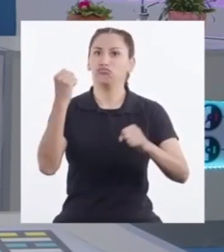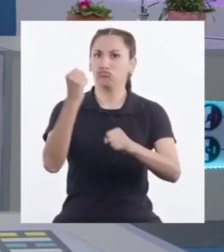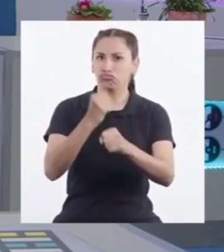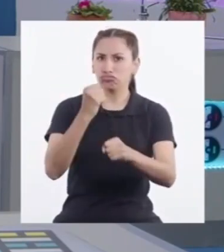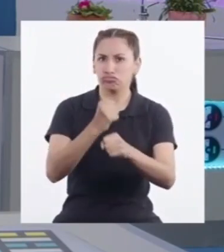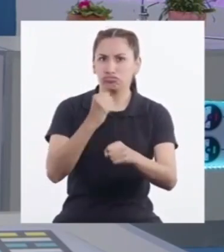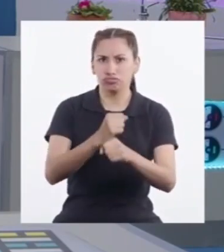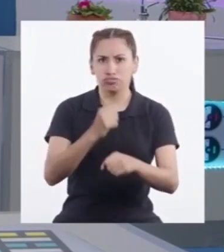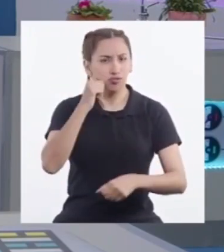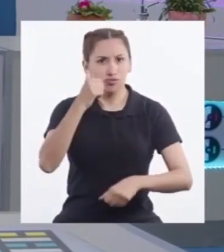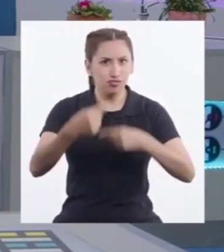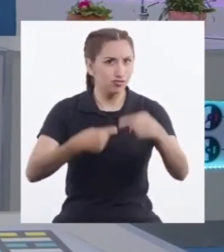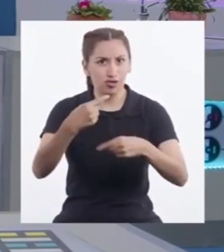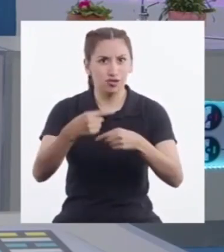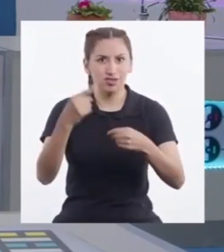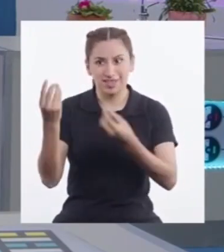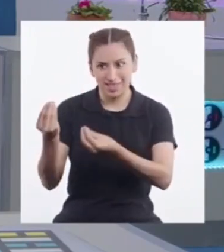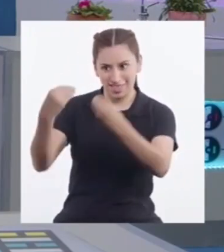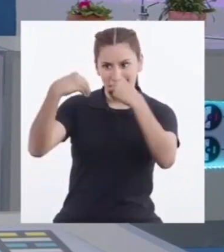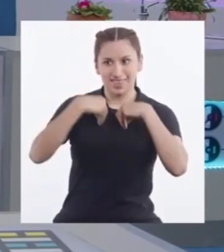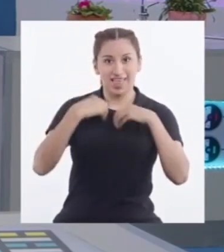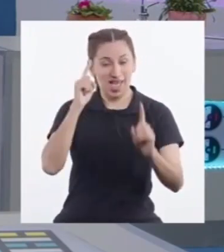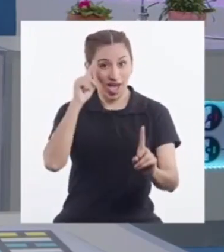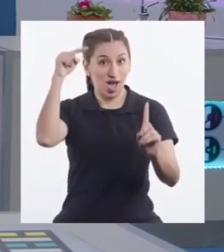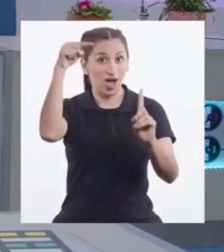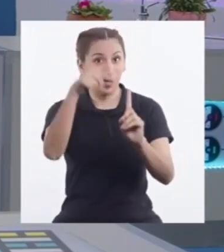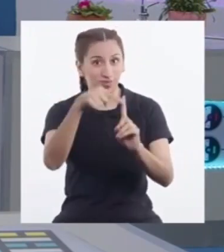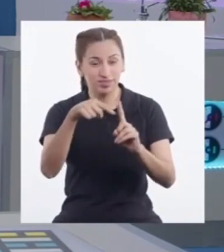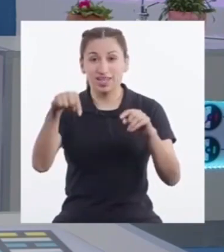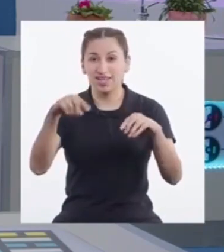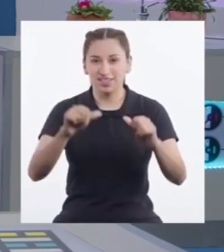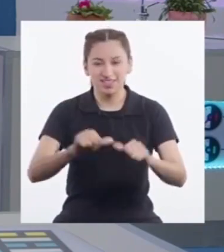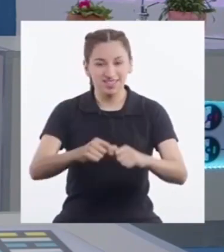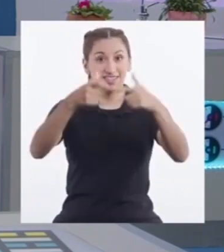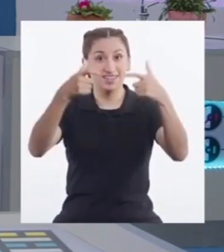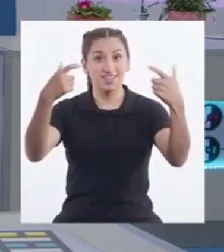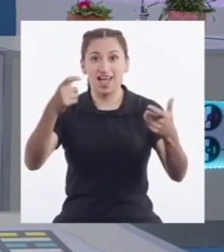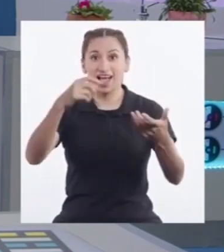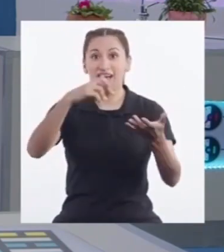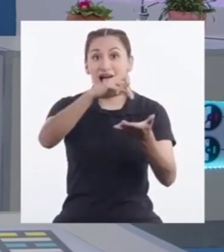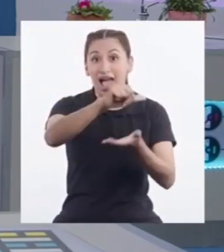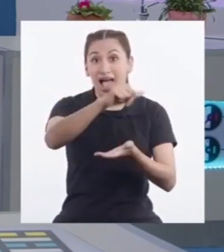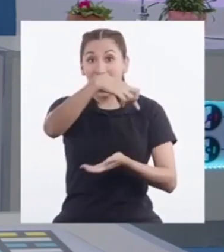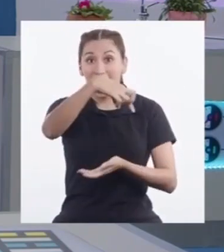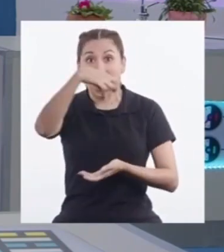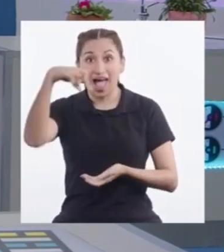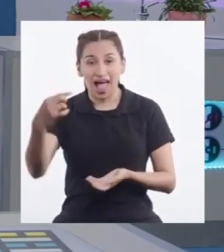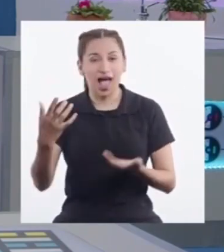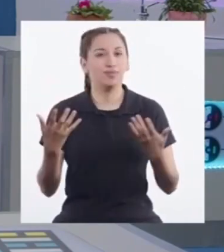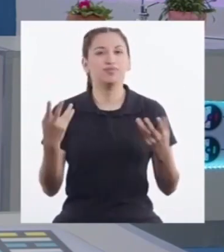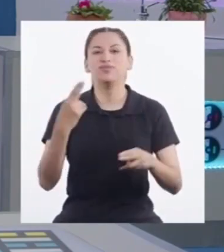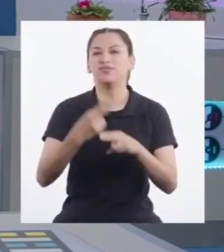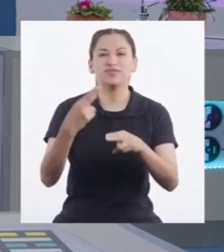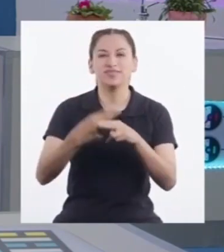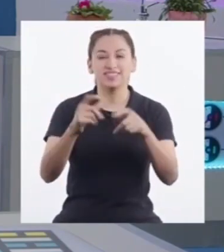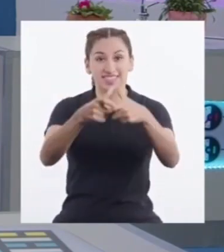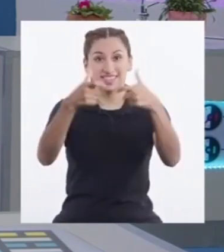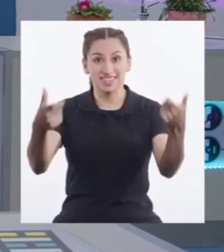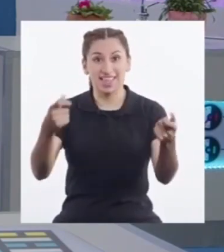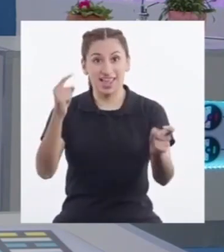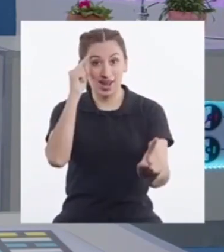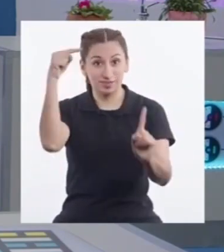que como cada día nos tiene una misión preparada En nuestra super aplicación, el gran